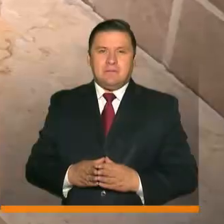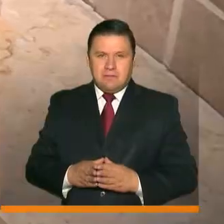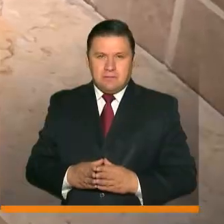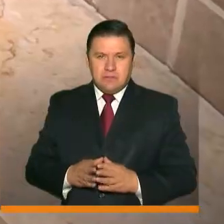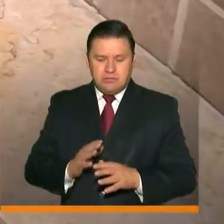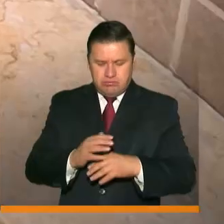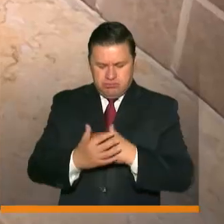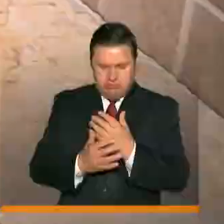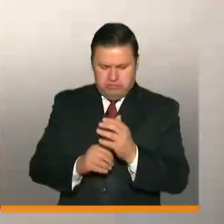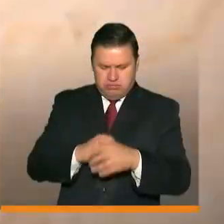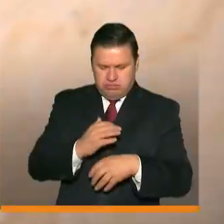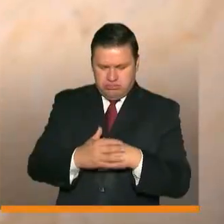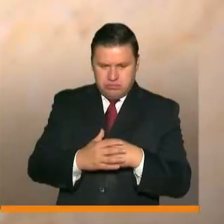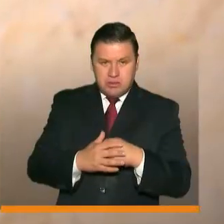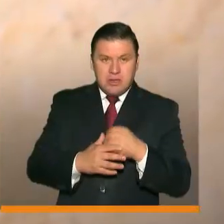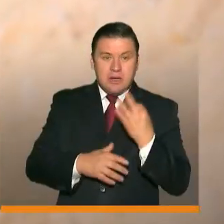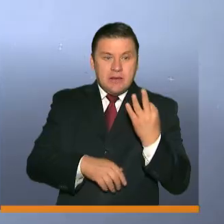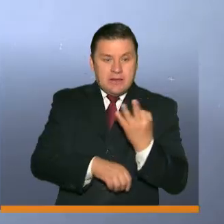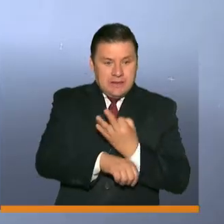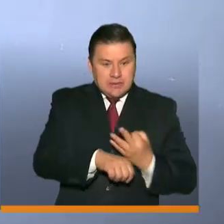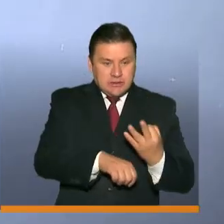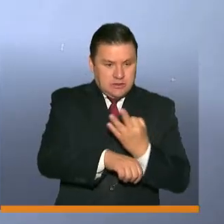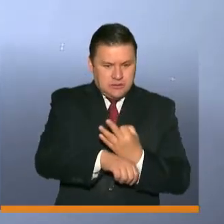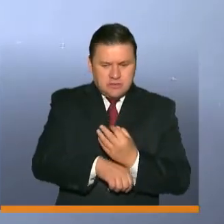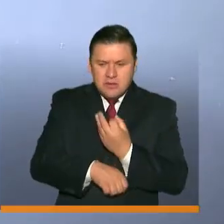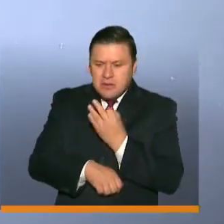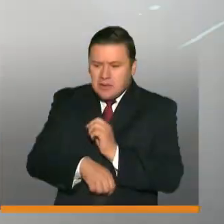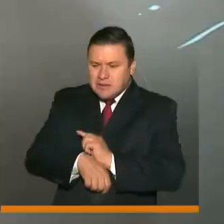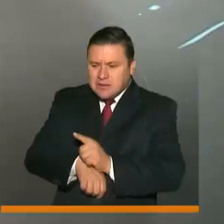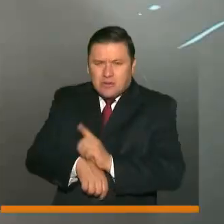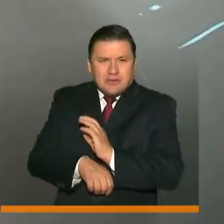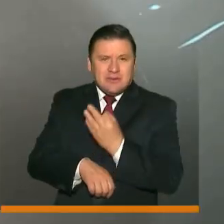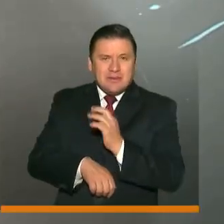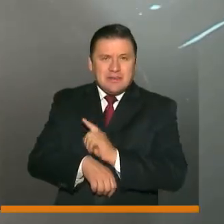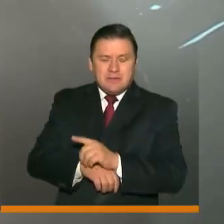Lavarse las manos cada 3 horas, 30 segundos.